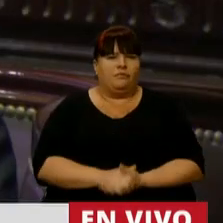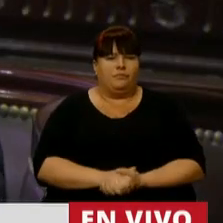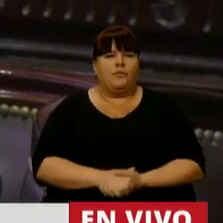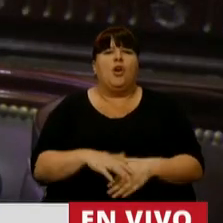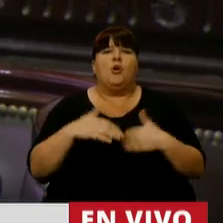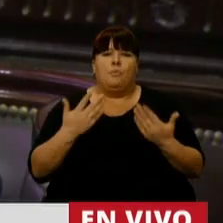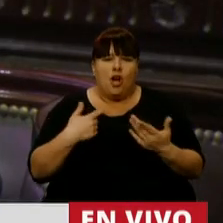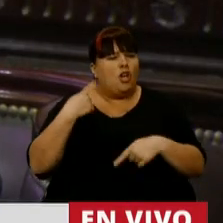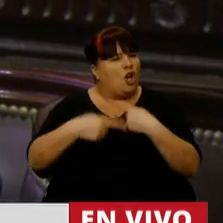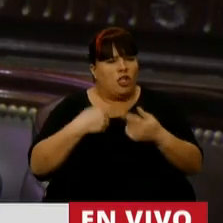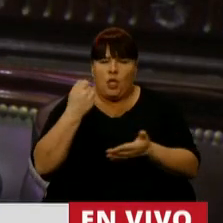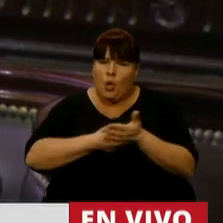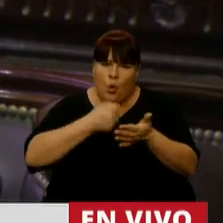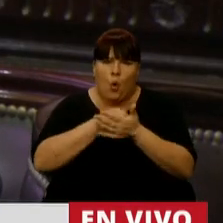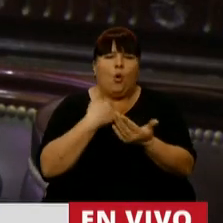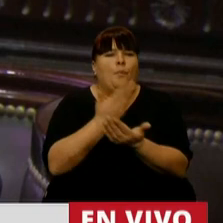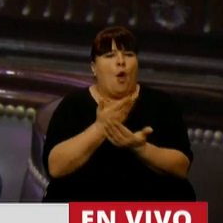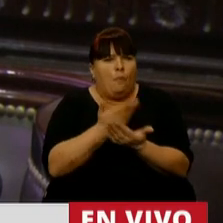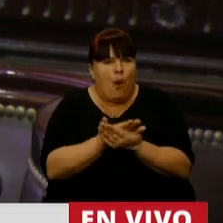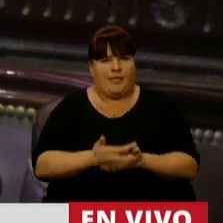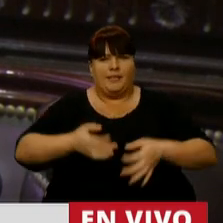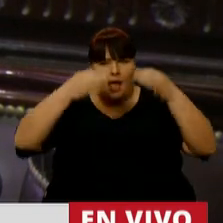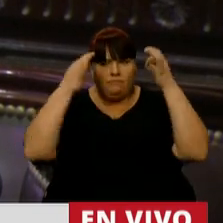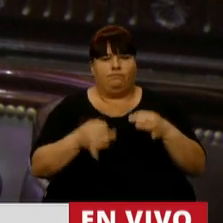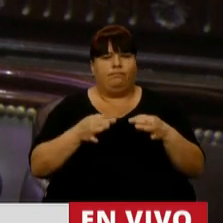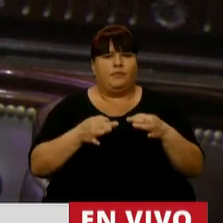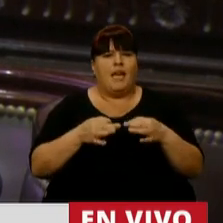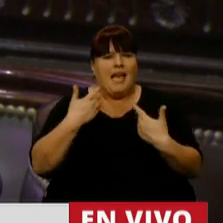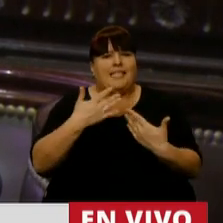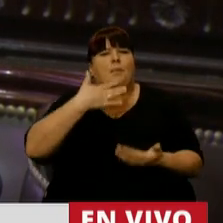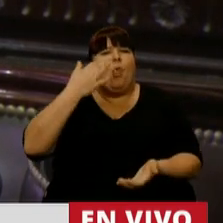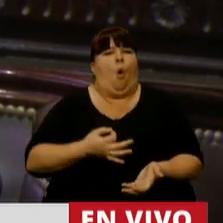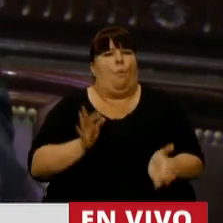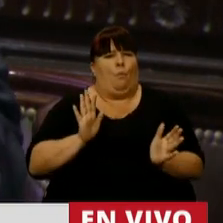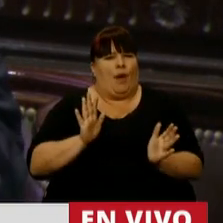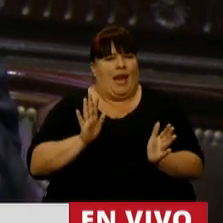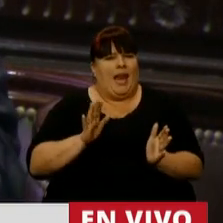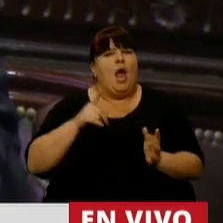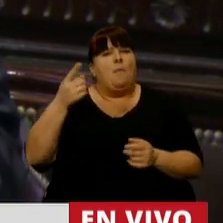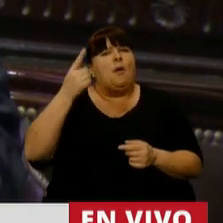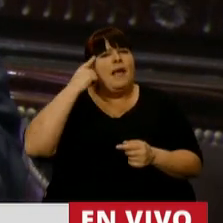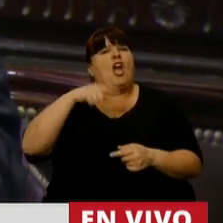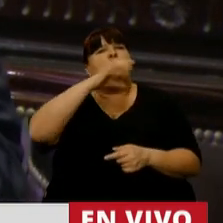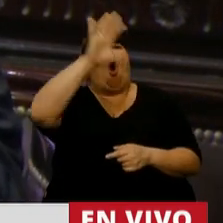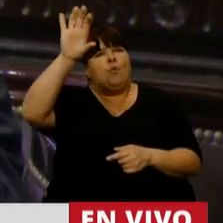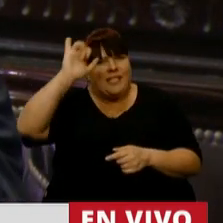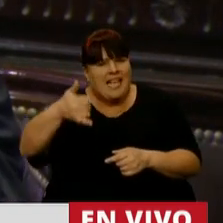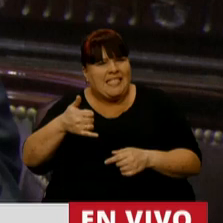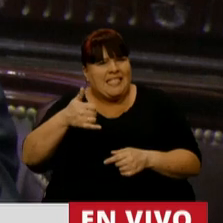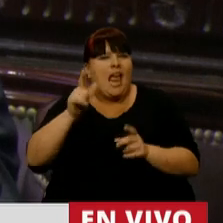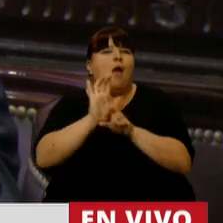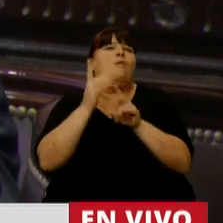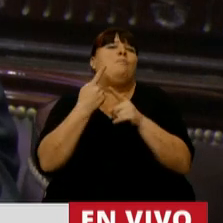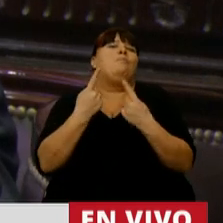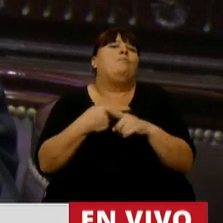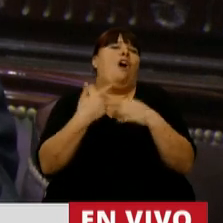Por eso vamos a seguir insistiendo en propuestas concretas y realizables porque se han contemplado para otras provincias que evidentemente son